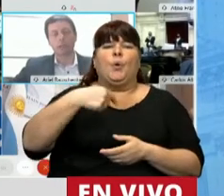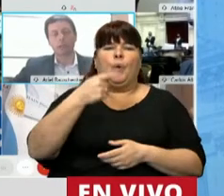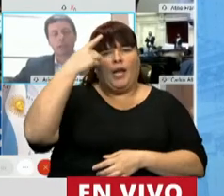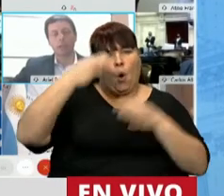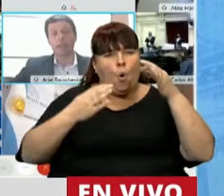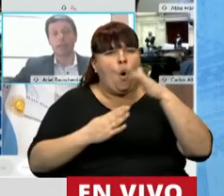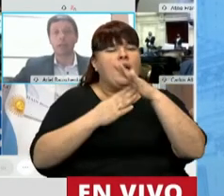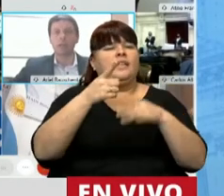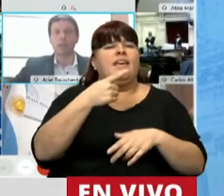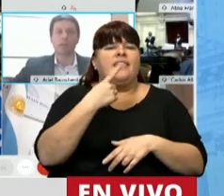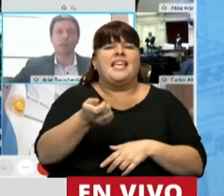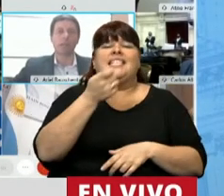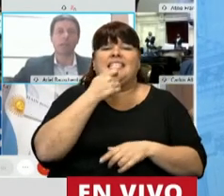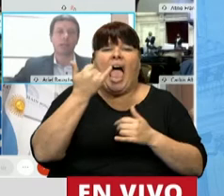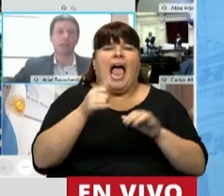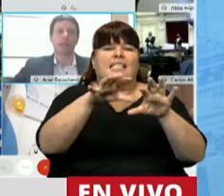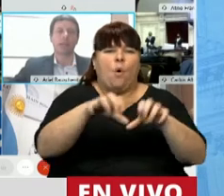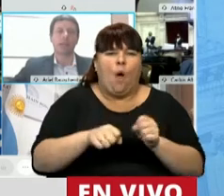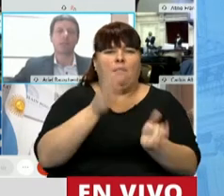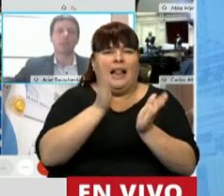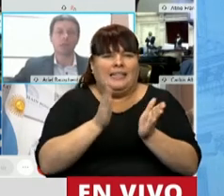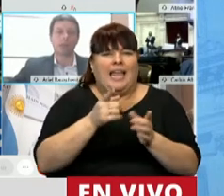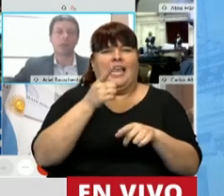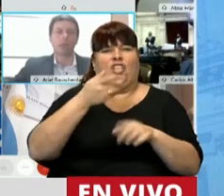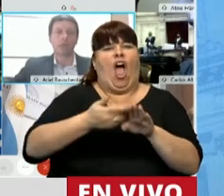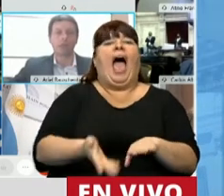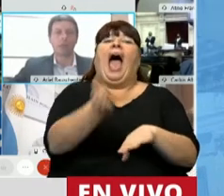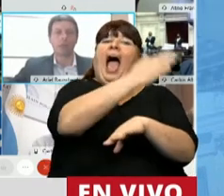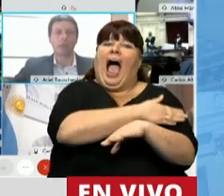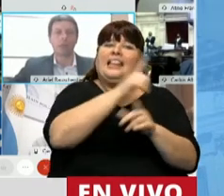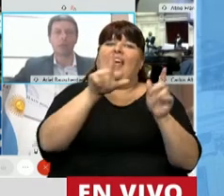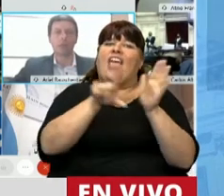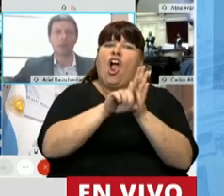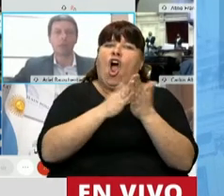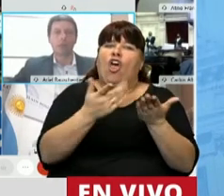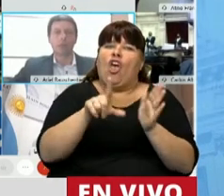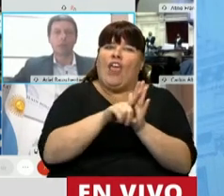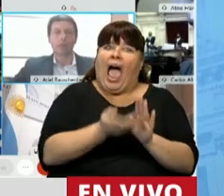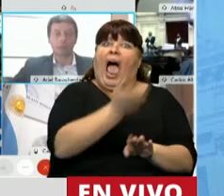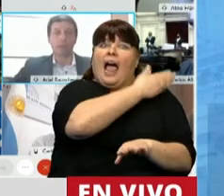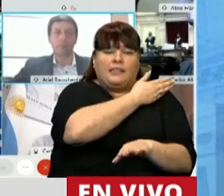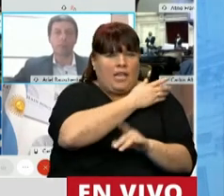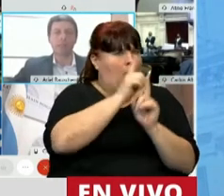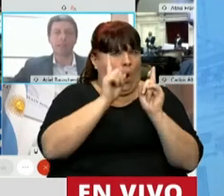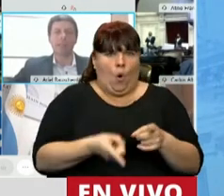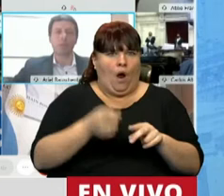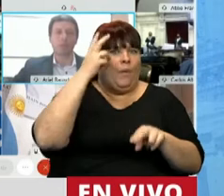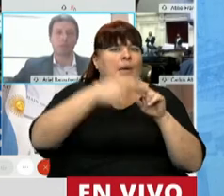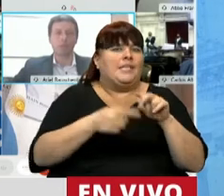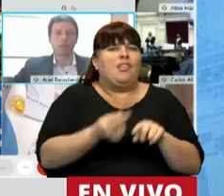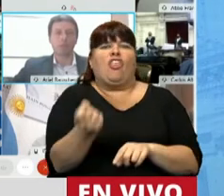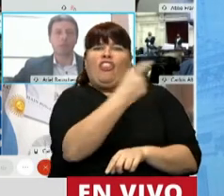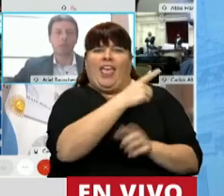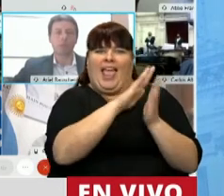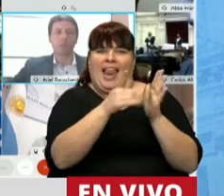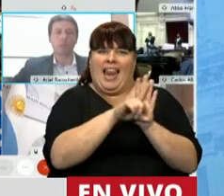Corte considerara que ante un delito de lesa humanidad expresido con anterioridad al nuevo código, se le aplicaba la prescripción de la anterior